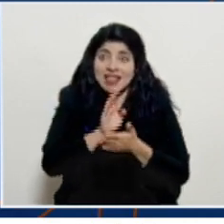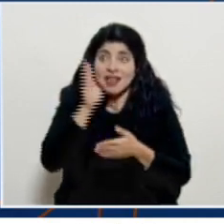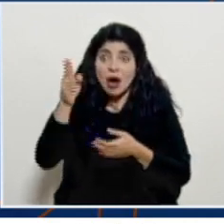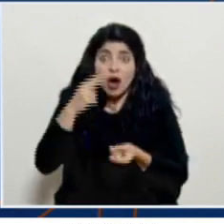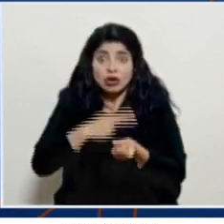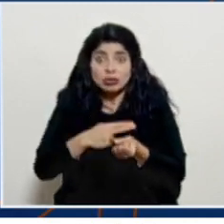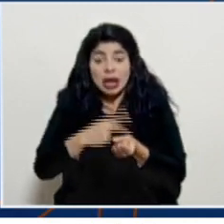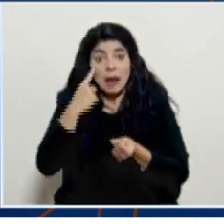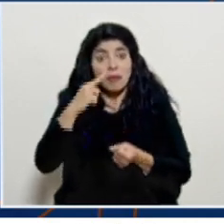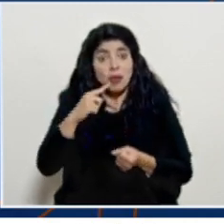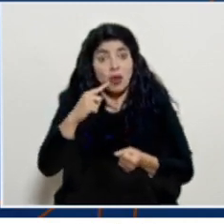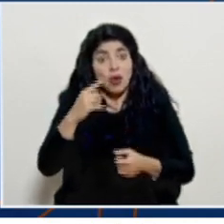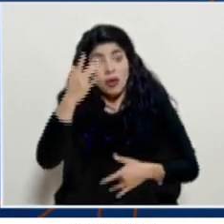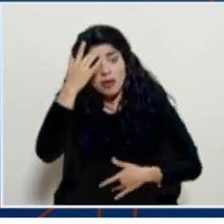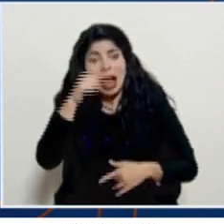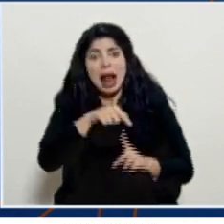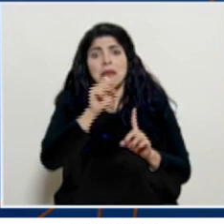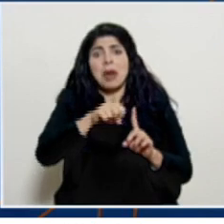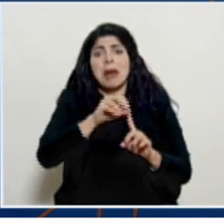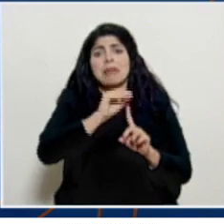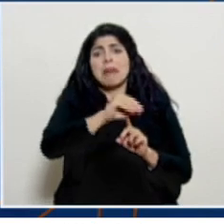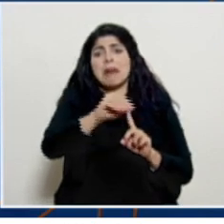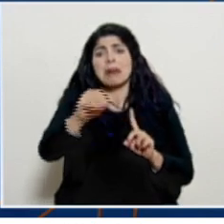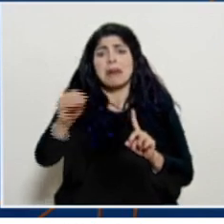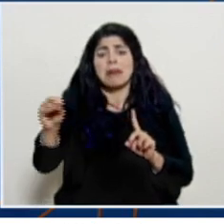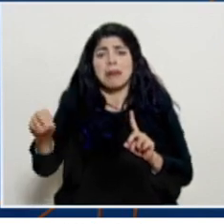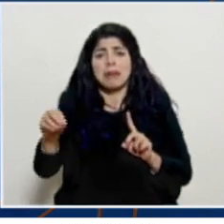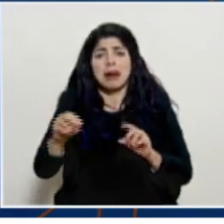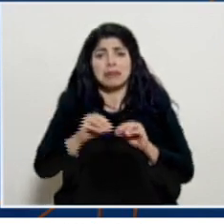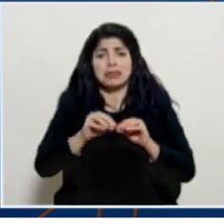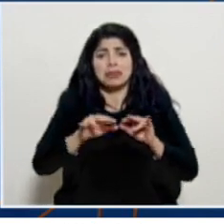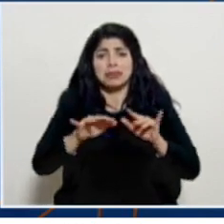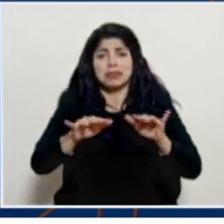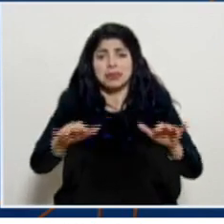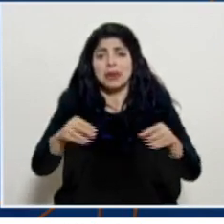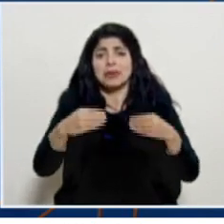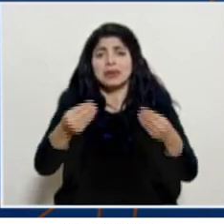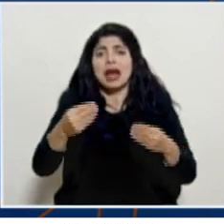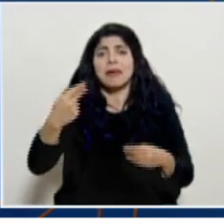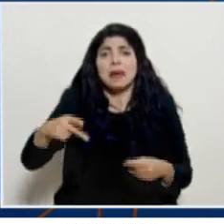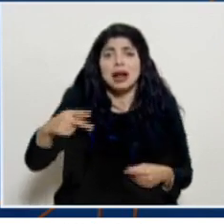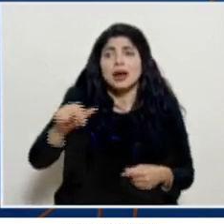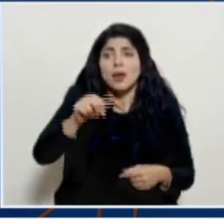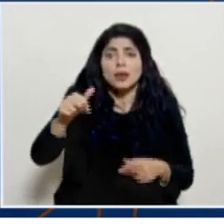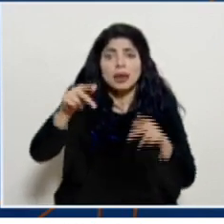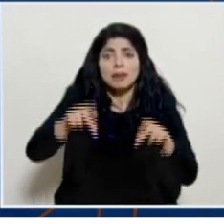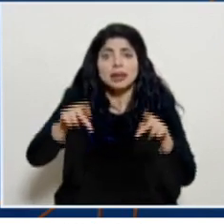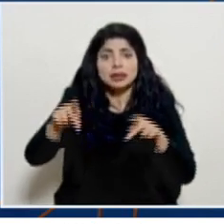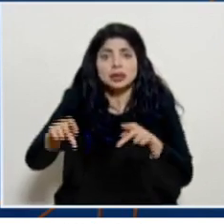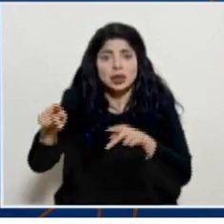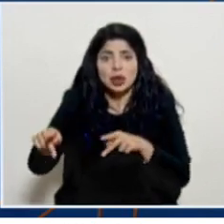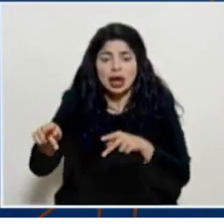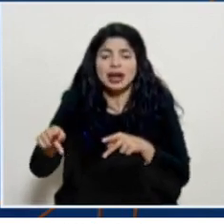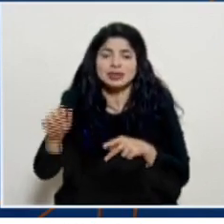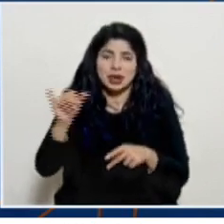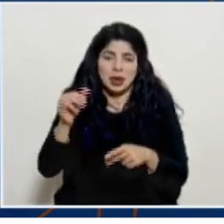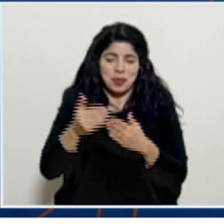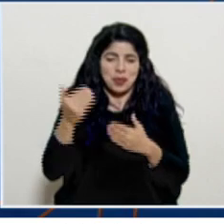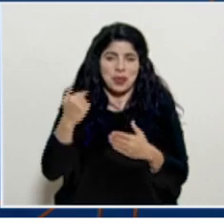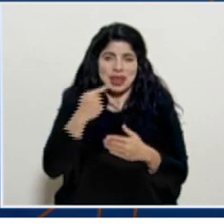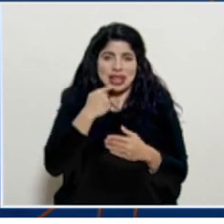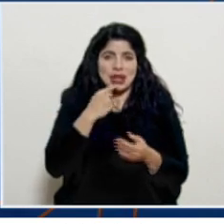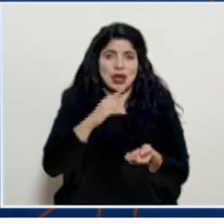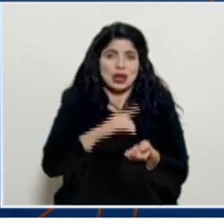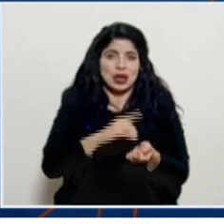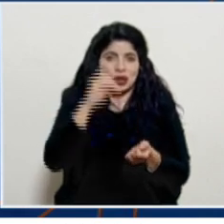consulta pues se convierten en vectores en focos de contagio y ponen en riesgo a otras personas como lo decía el doctor el